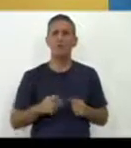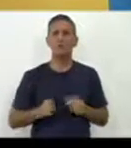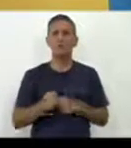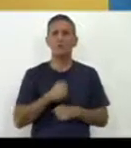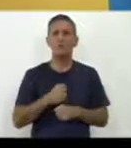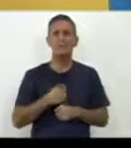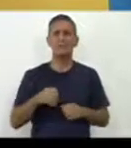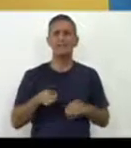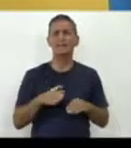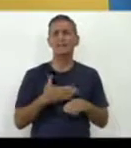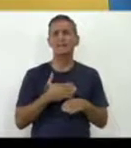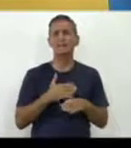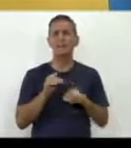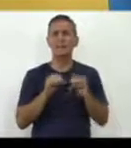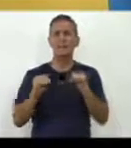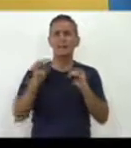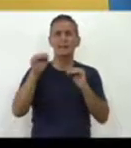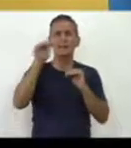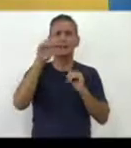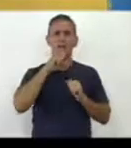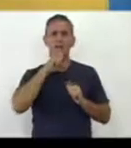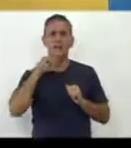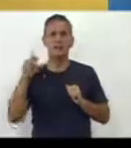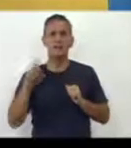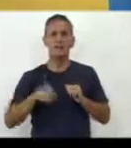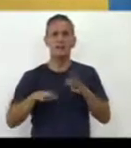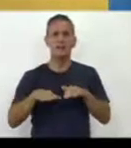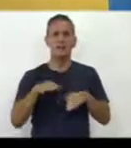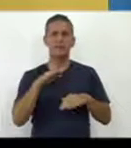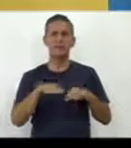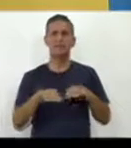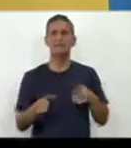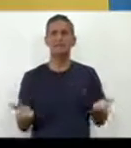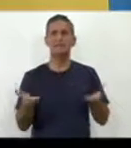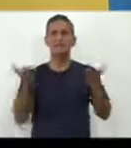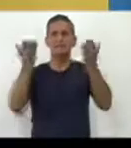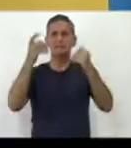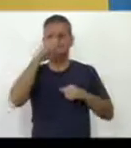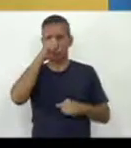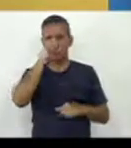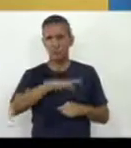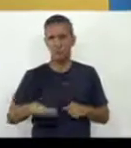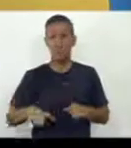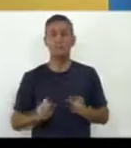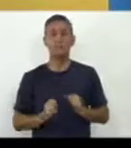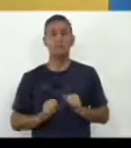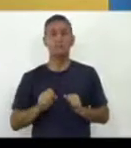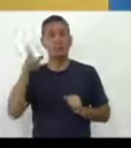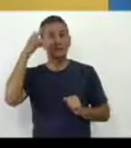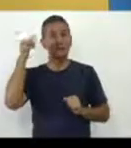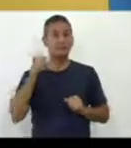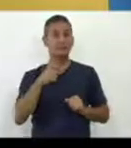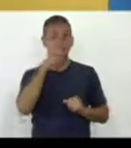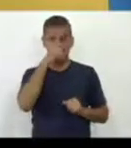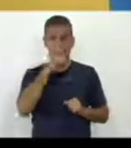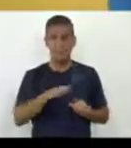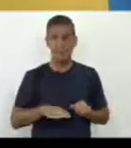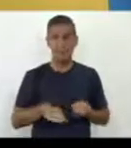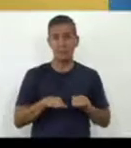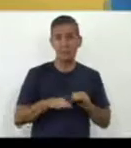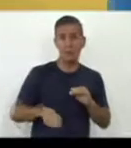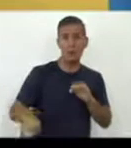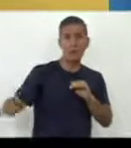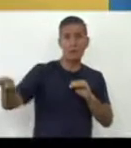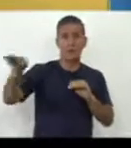diferentes niveles de complejidad de acuerdo con el desarrollo de los niños. Si el niño de